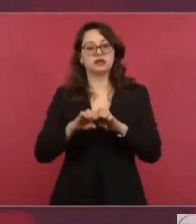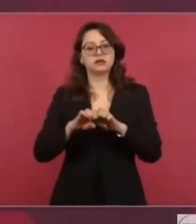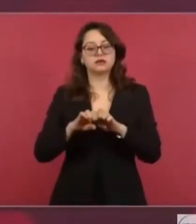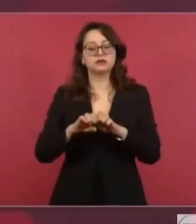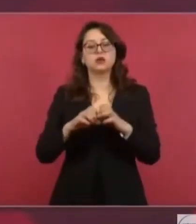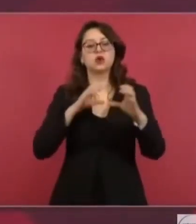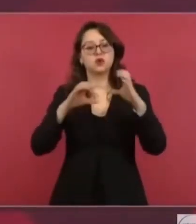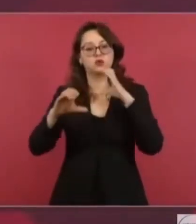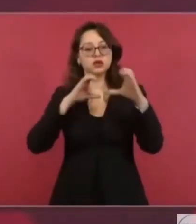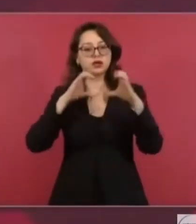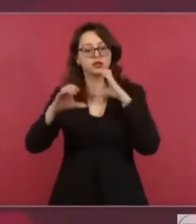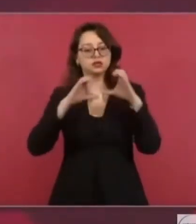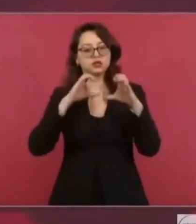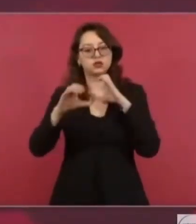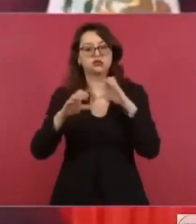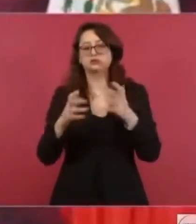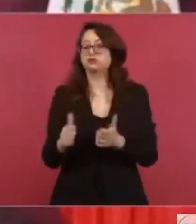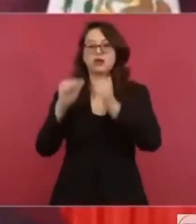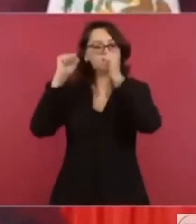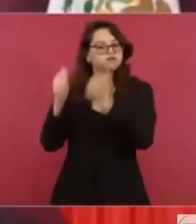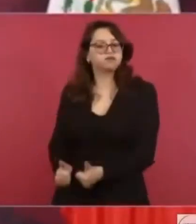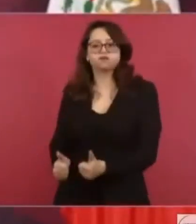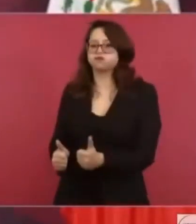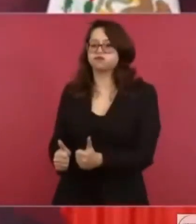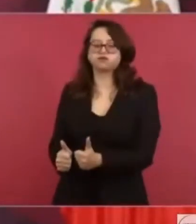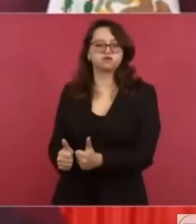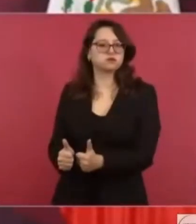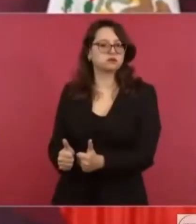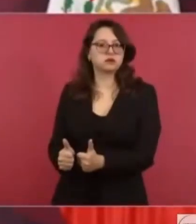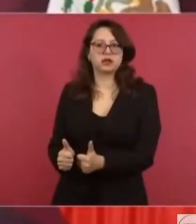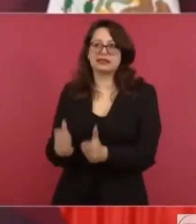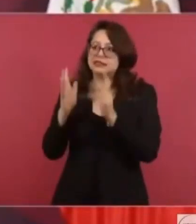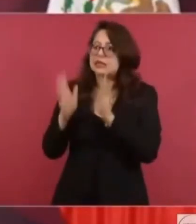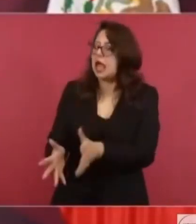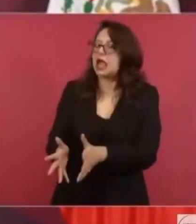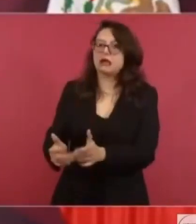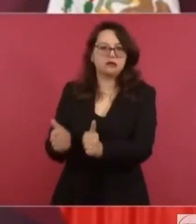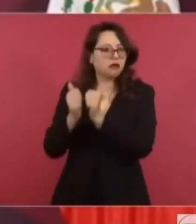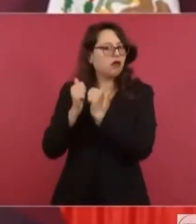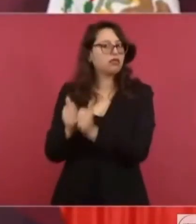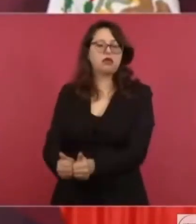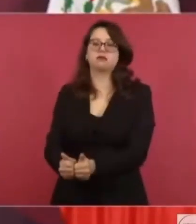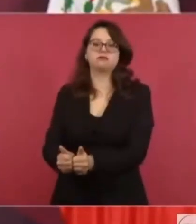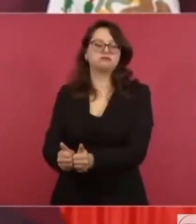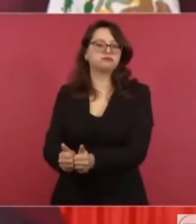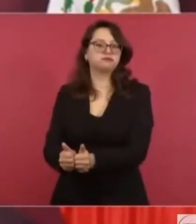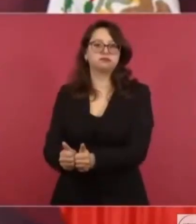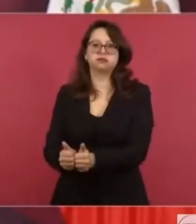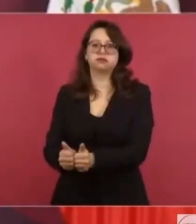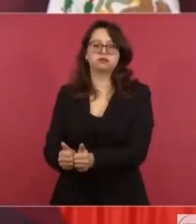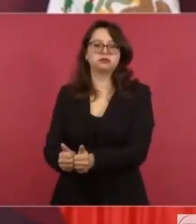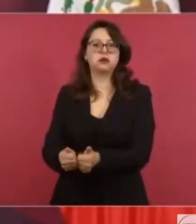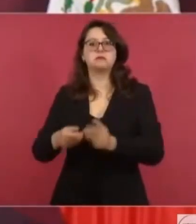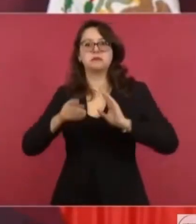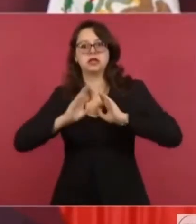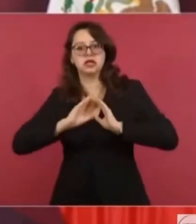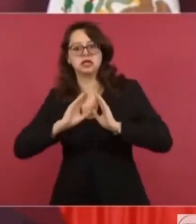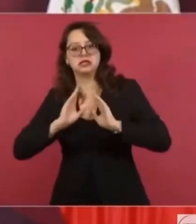comunicación van a seguir apoyando, técnicos oficiales